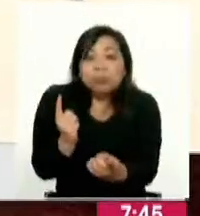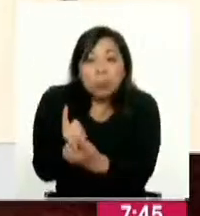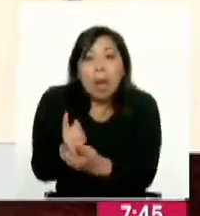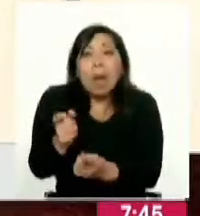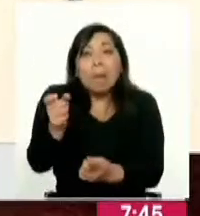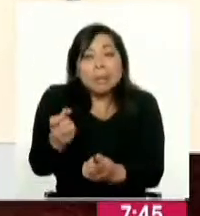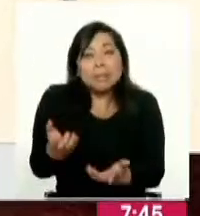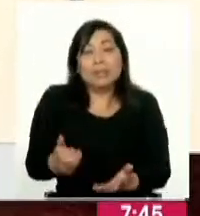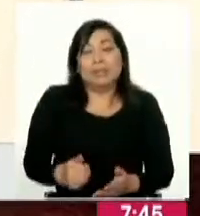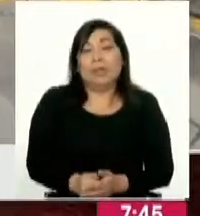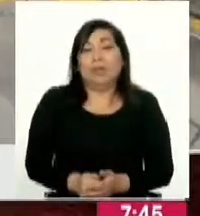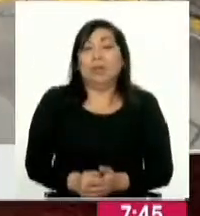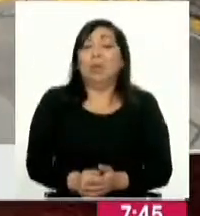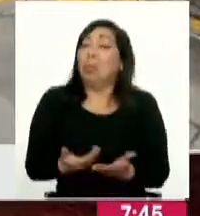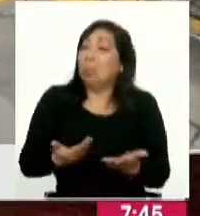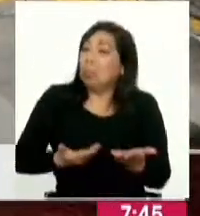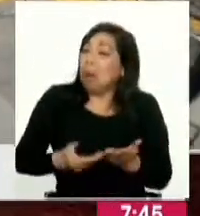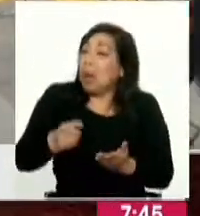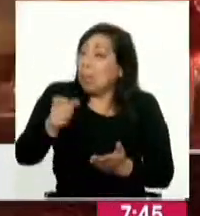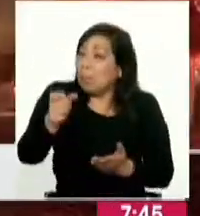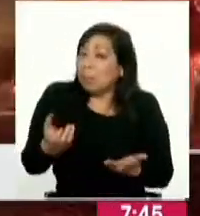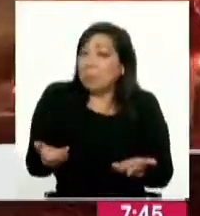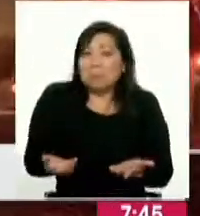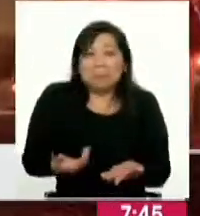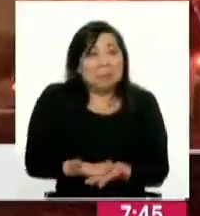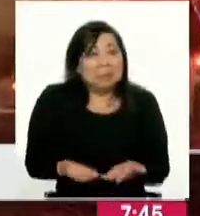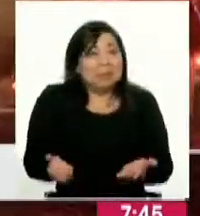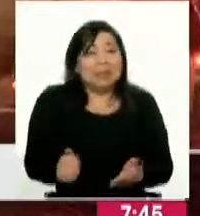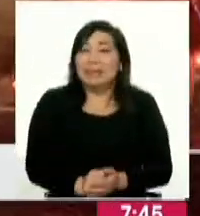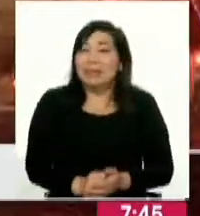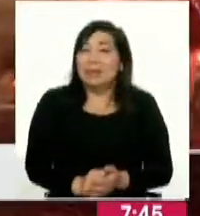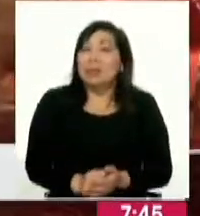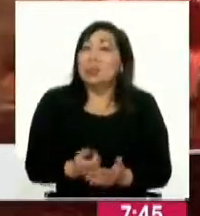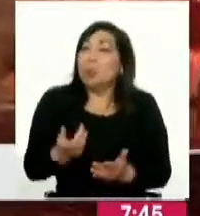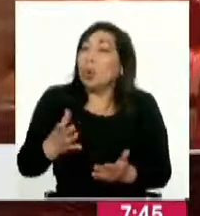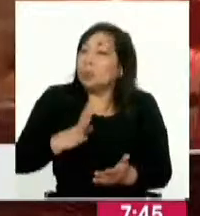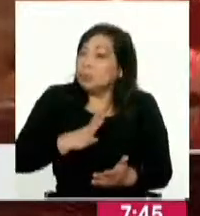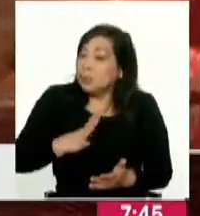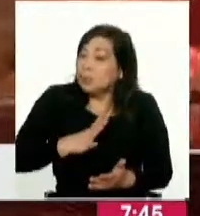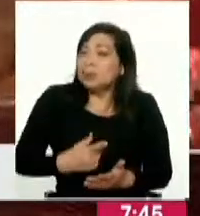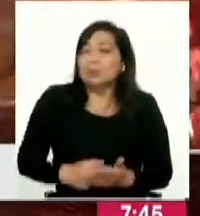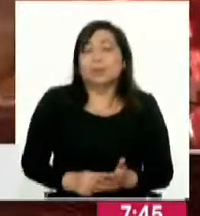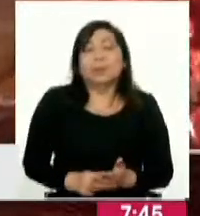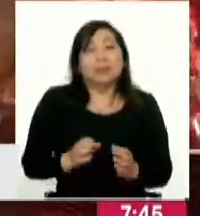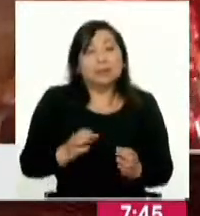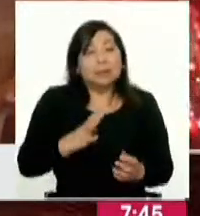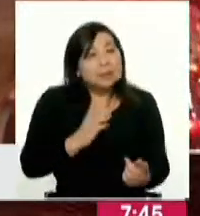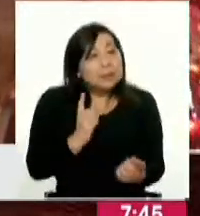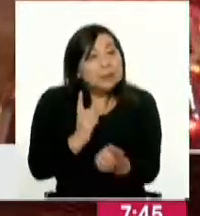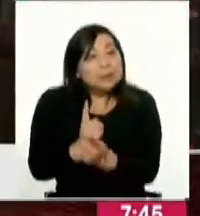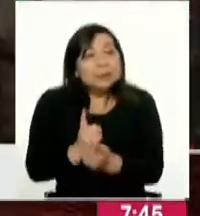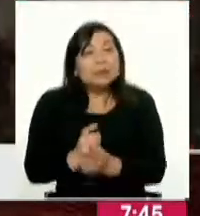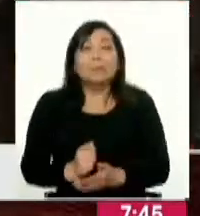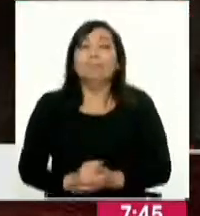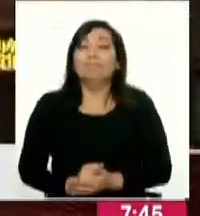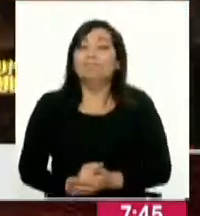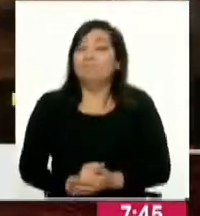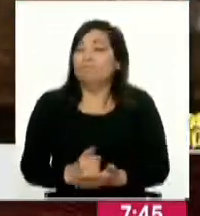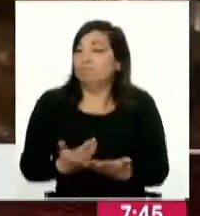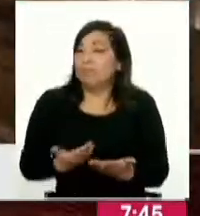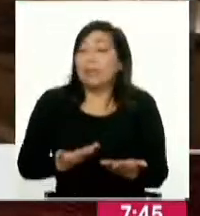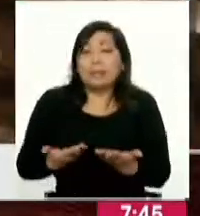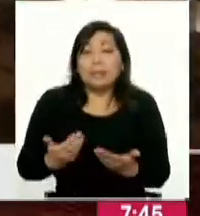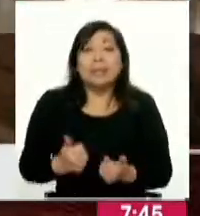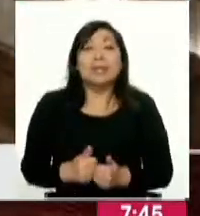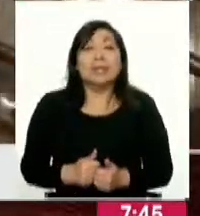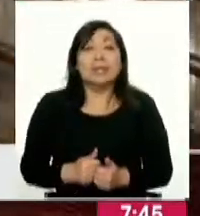que cuesta cero atender bien a las personas cuesta nada cuesta buena atención buen trato los que vamos a